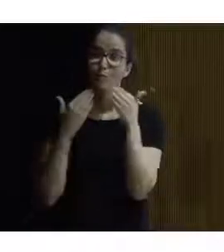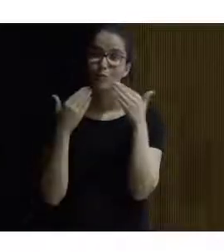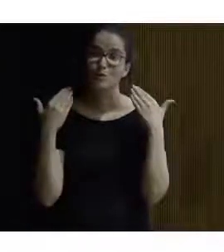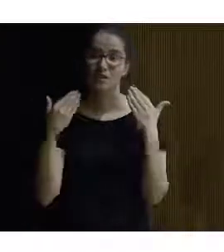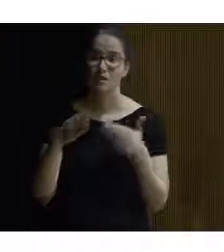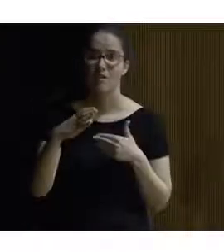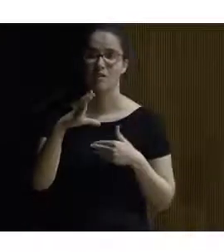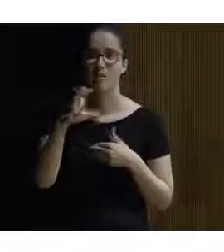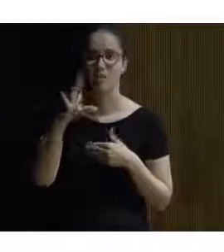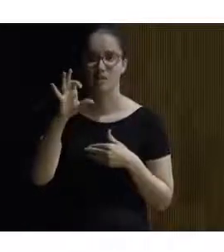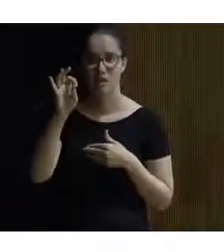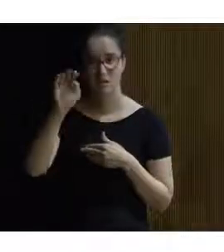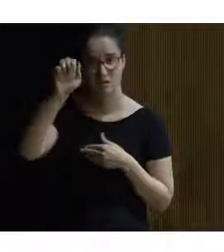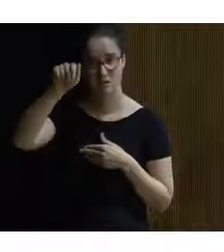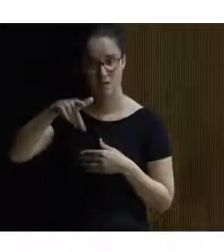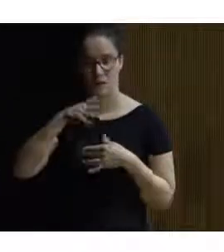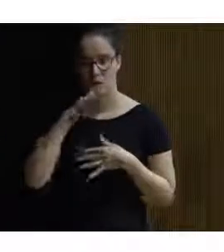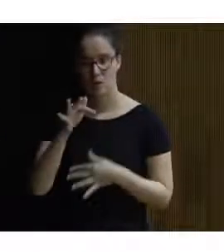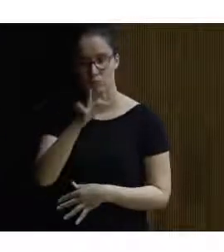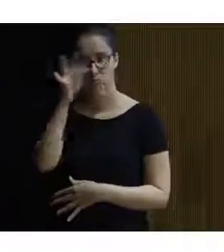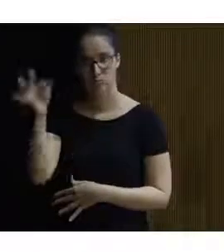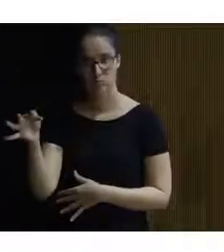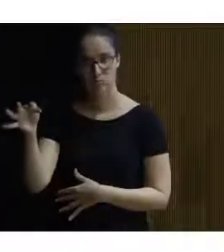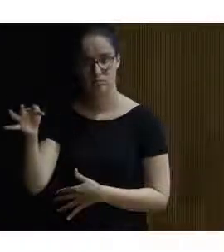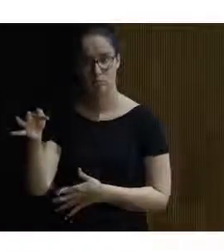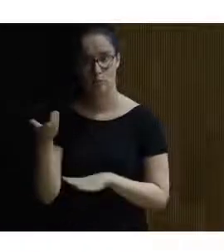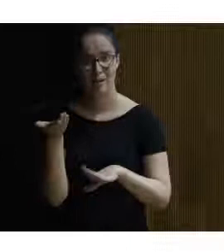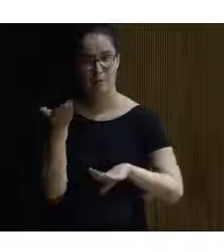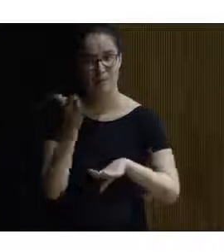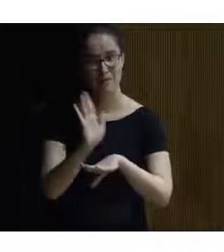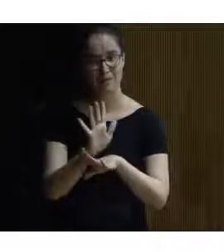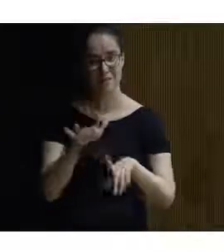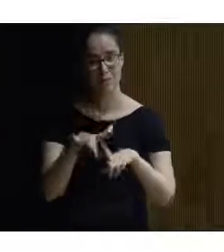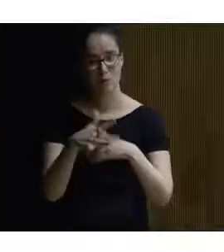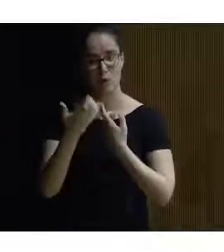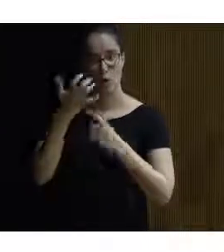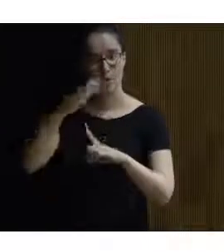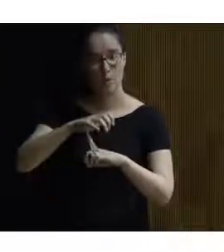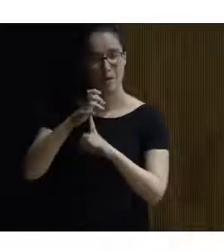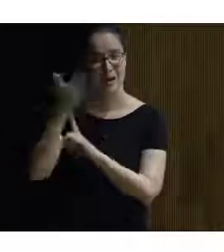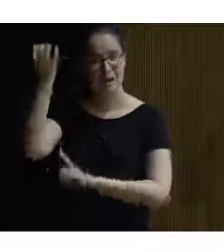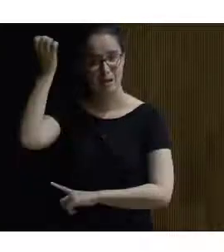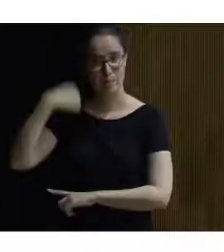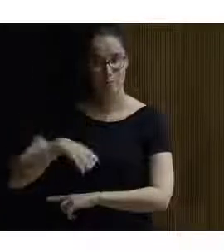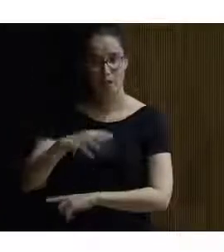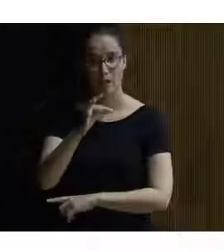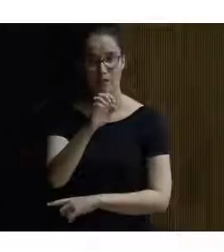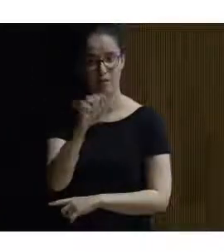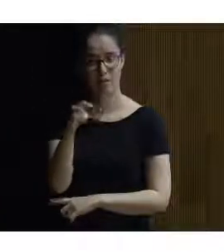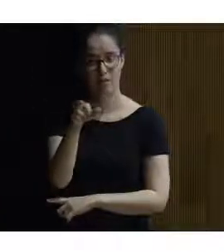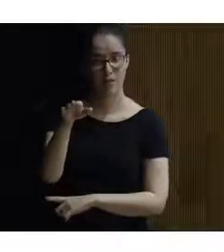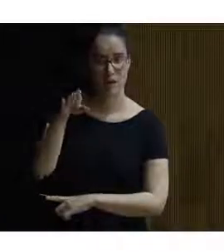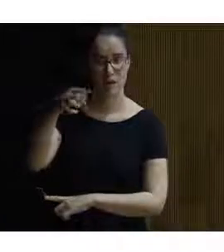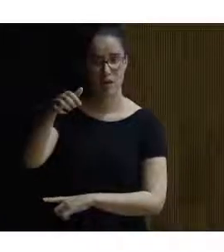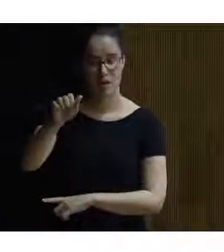Cristian y a continuación nos van a presentar el caso del parque de la prehistoria de Teberga por